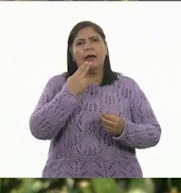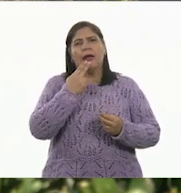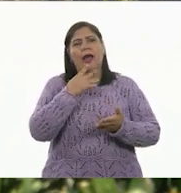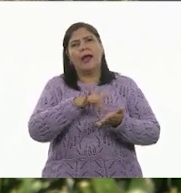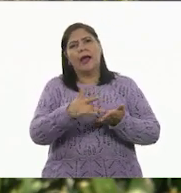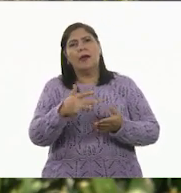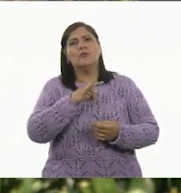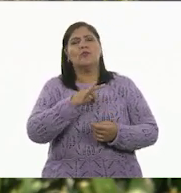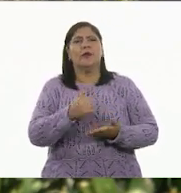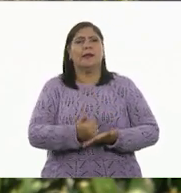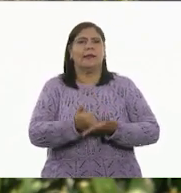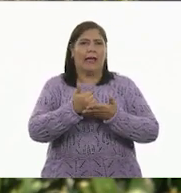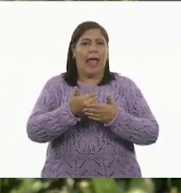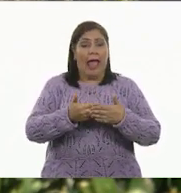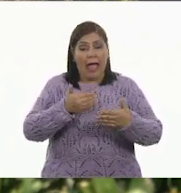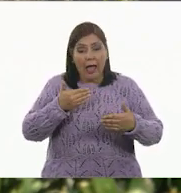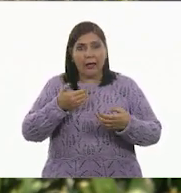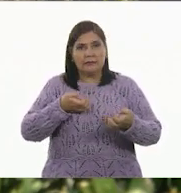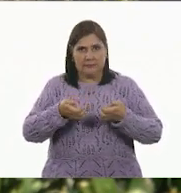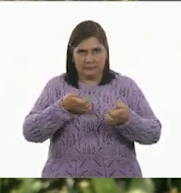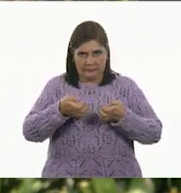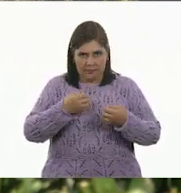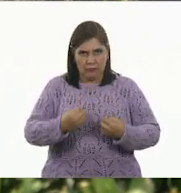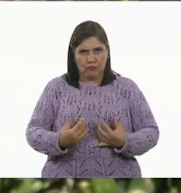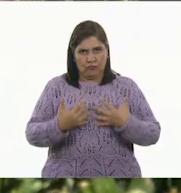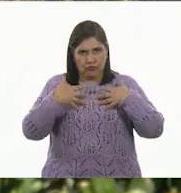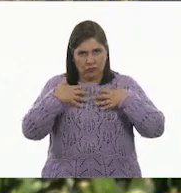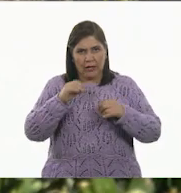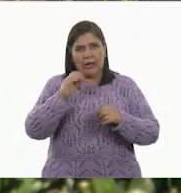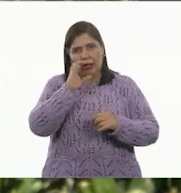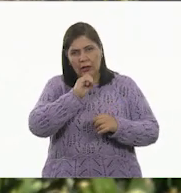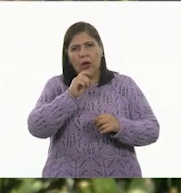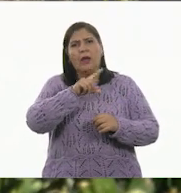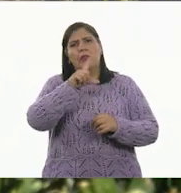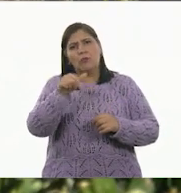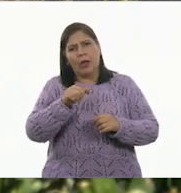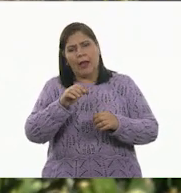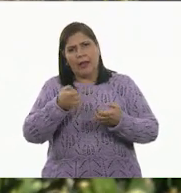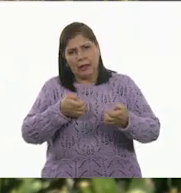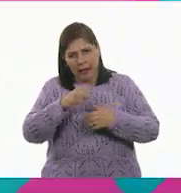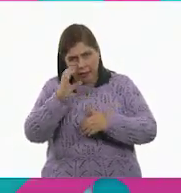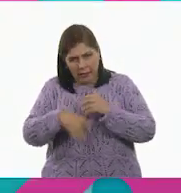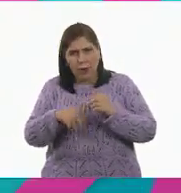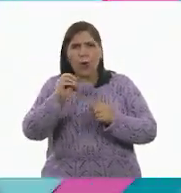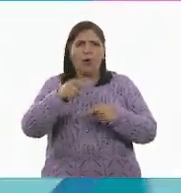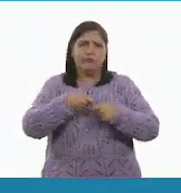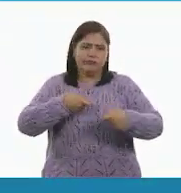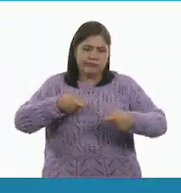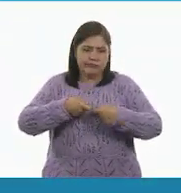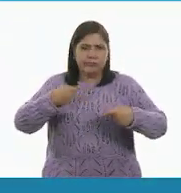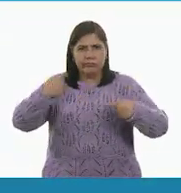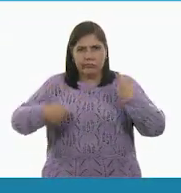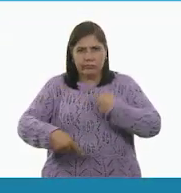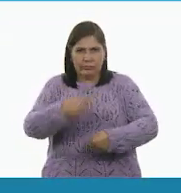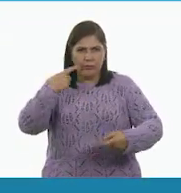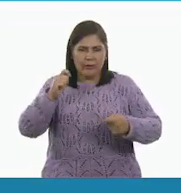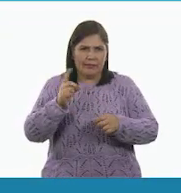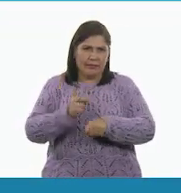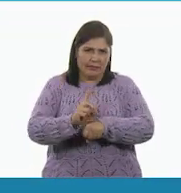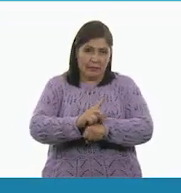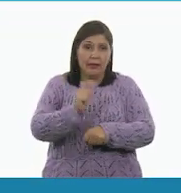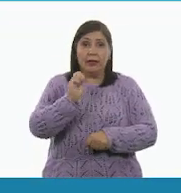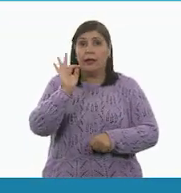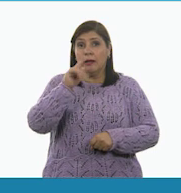para antes de hacer ejercicio, para después de hacer ejercicio o simplemente para ir ganando flexibilidad día con día. Si